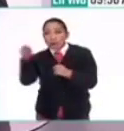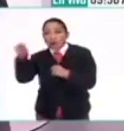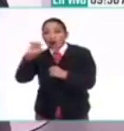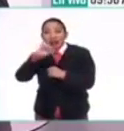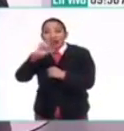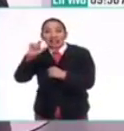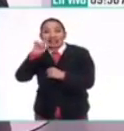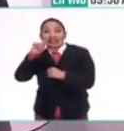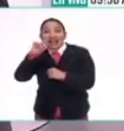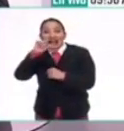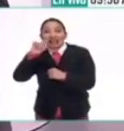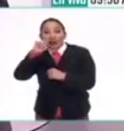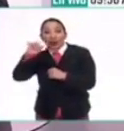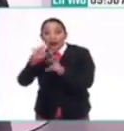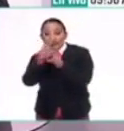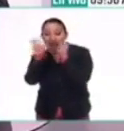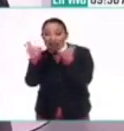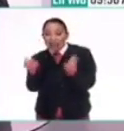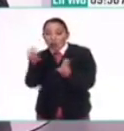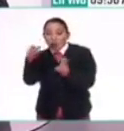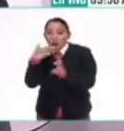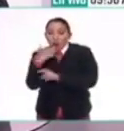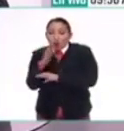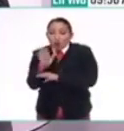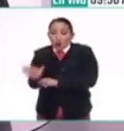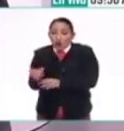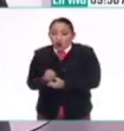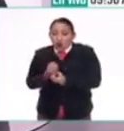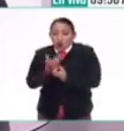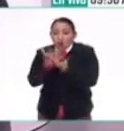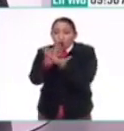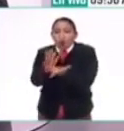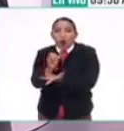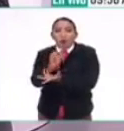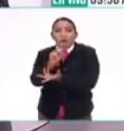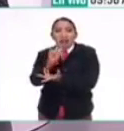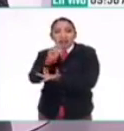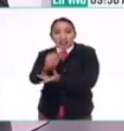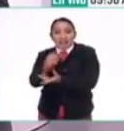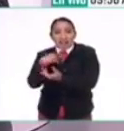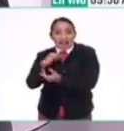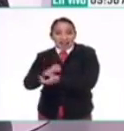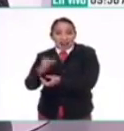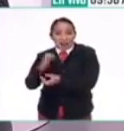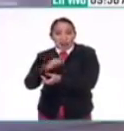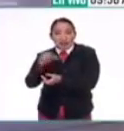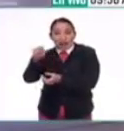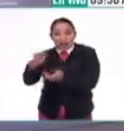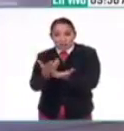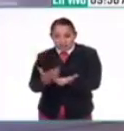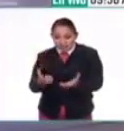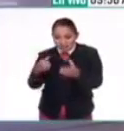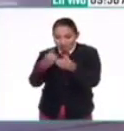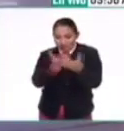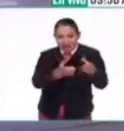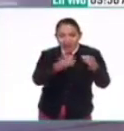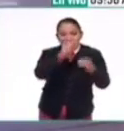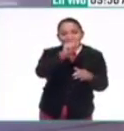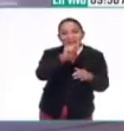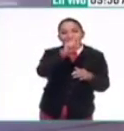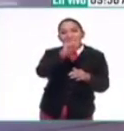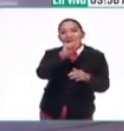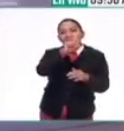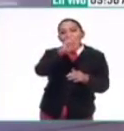Istaxigua los glaciares han cuidado la ofrenda prehispánica. Esto lo que estamos viendo ahora es parte de las vasijas de Tlaloc